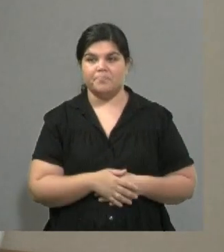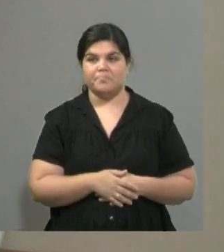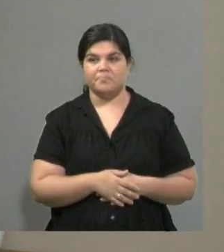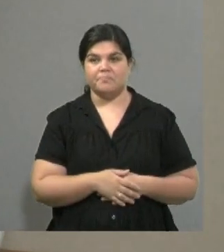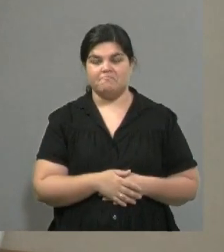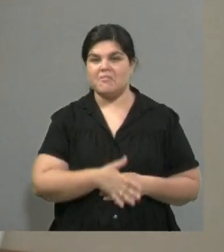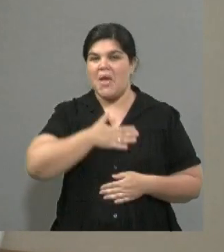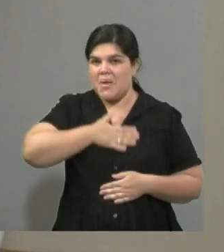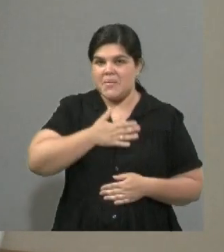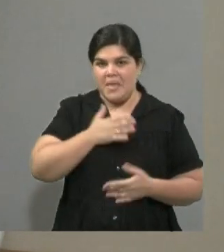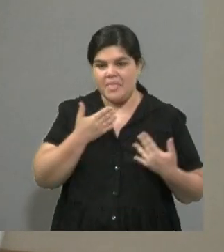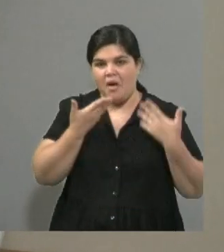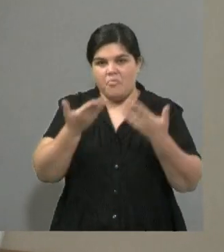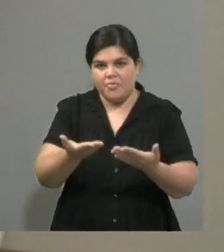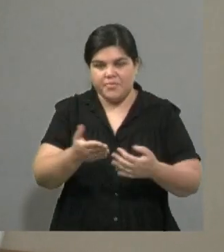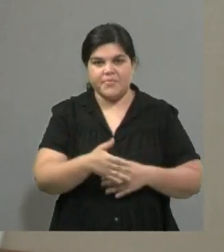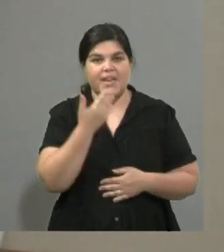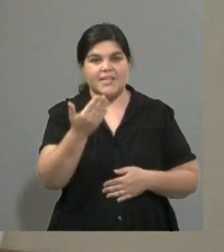Con todo gusto y a disposición. Muchas gracias. Un abrazo grande.